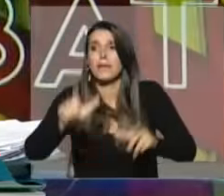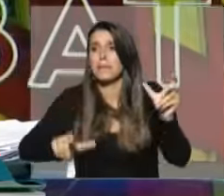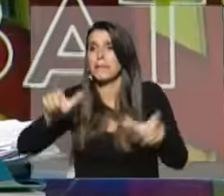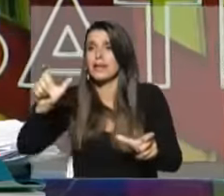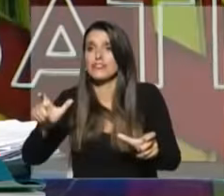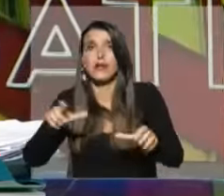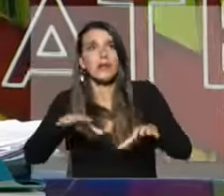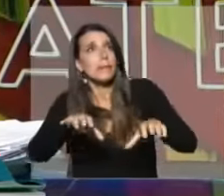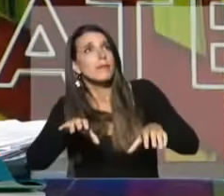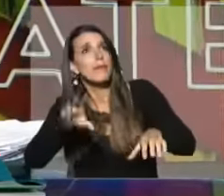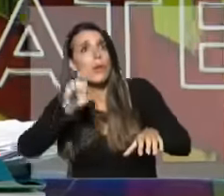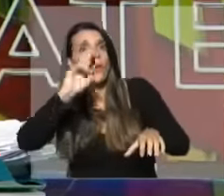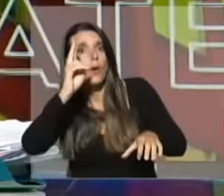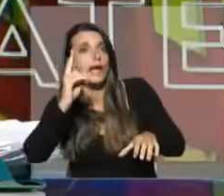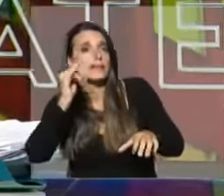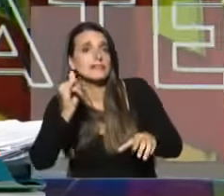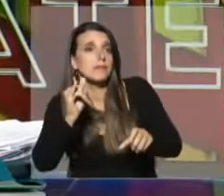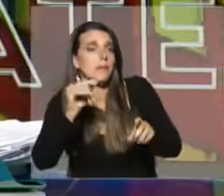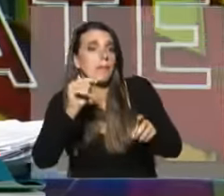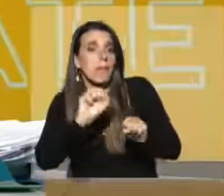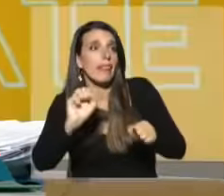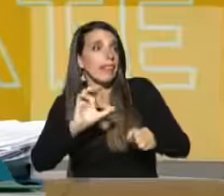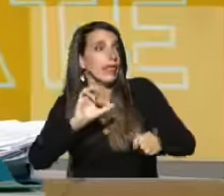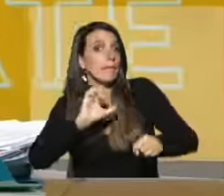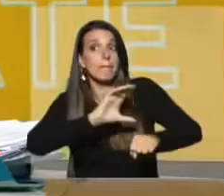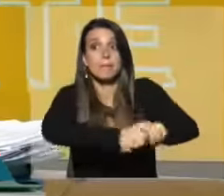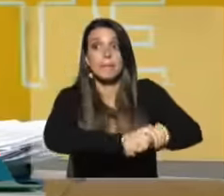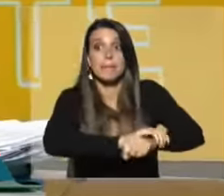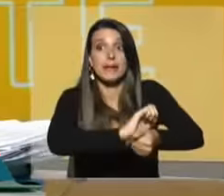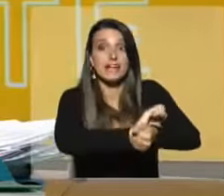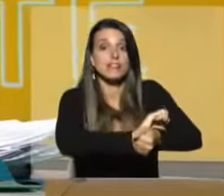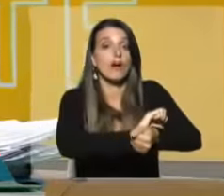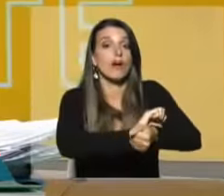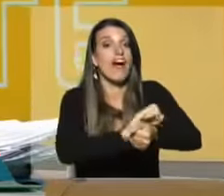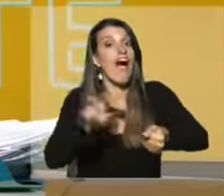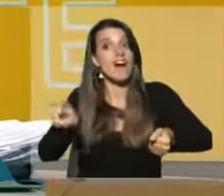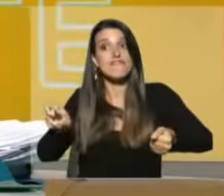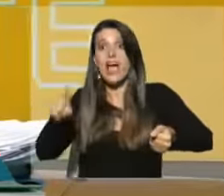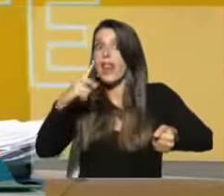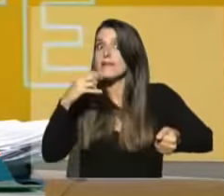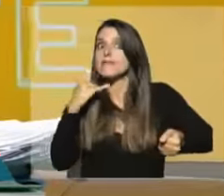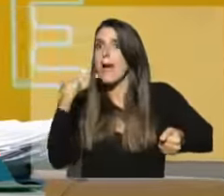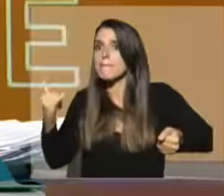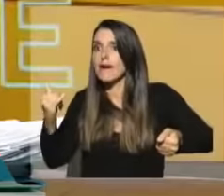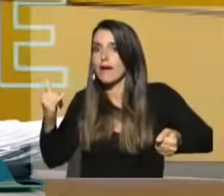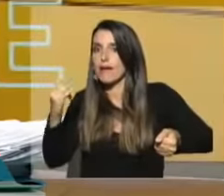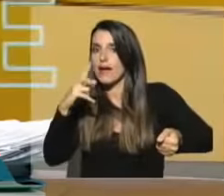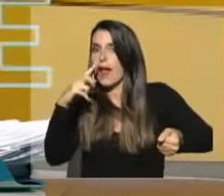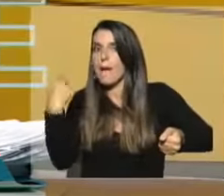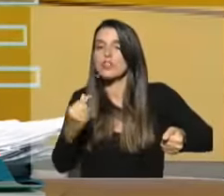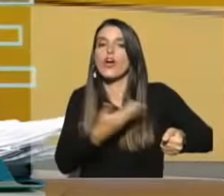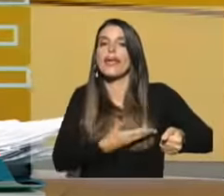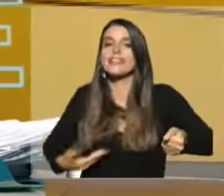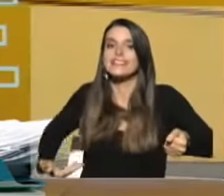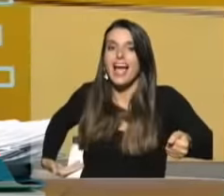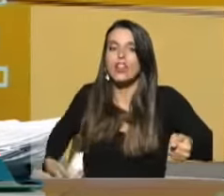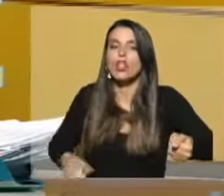ciudadano o ciudadana del Uruguay lo detienen, al fiscal le comuniquen enseguida que el Estado se haga